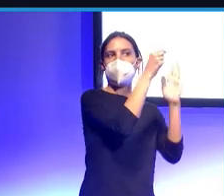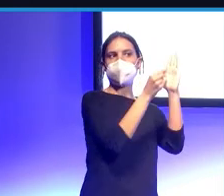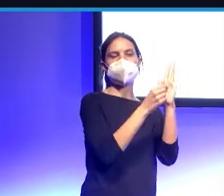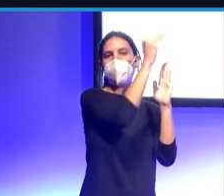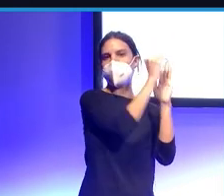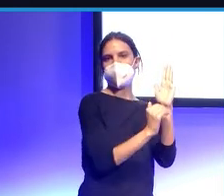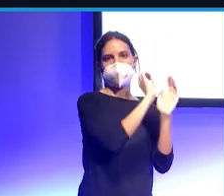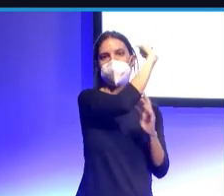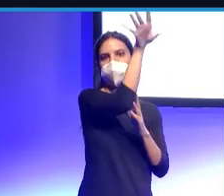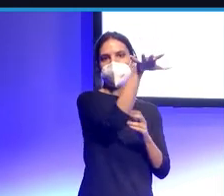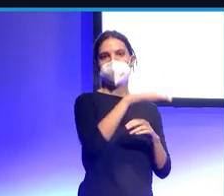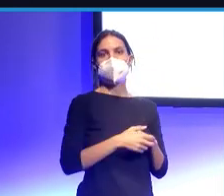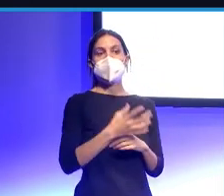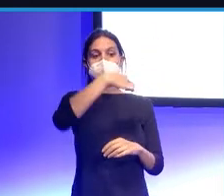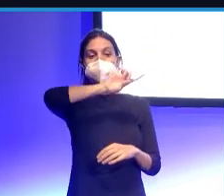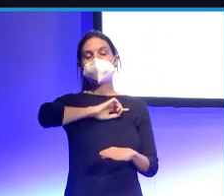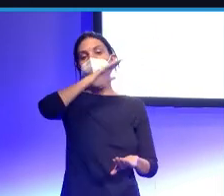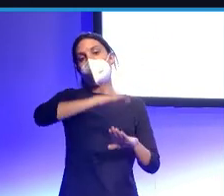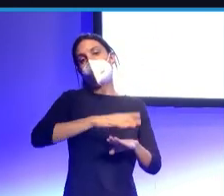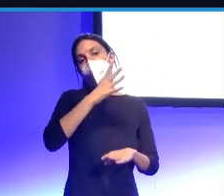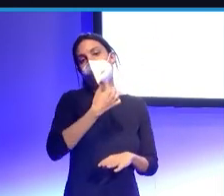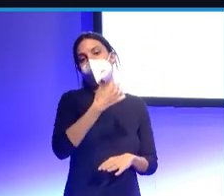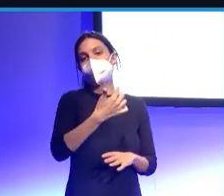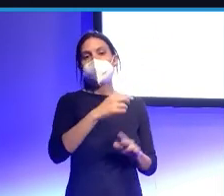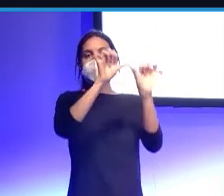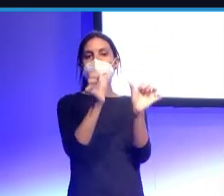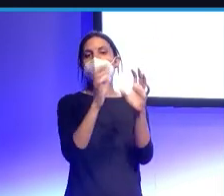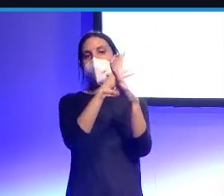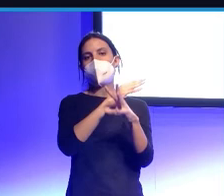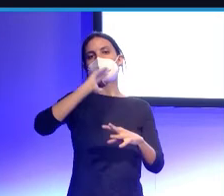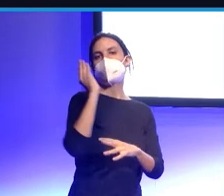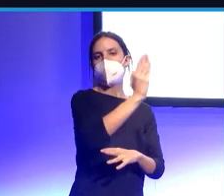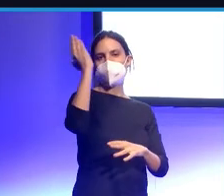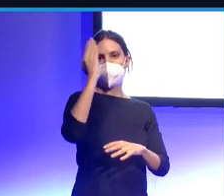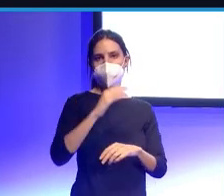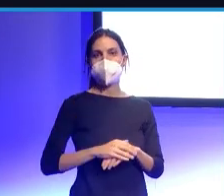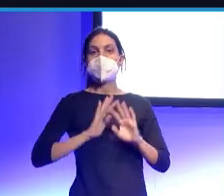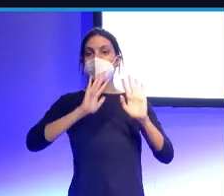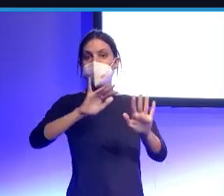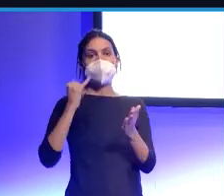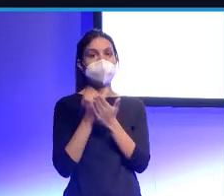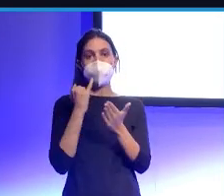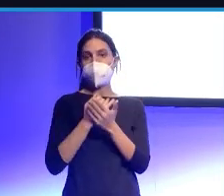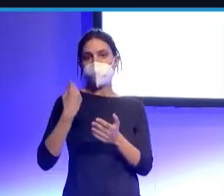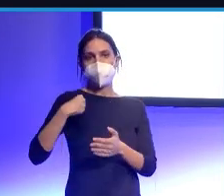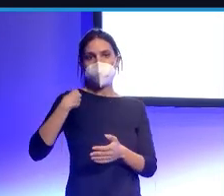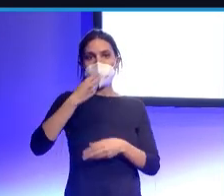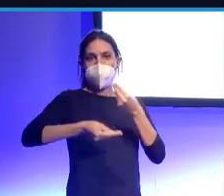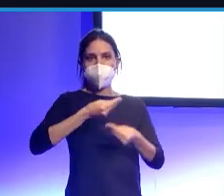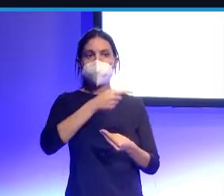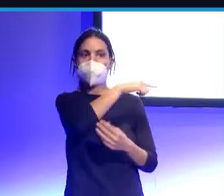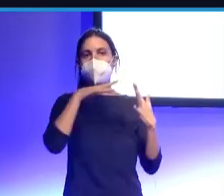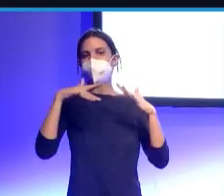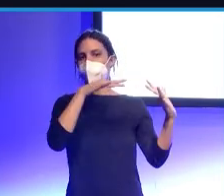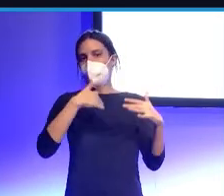a los de los datos un poco por cagarnos el juego, pero, bueno, esta misma simulación que hemos hecho con este partido que yo había